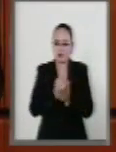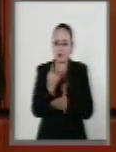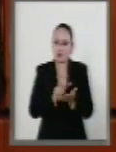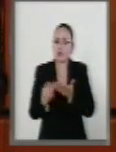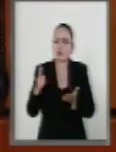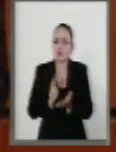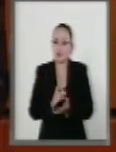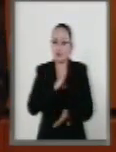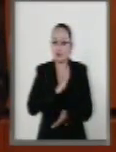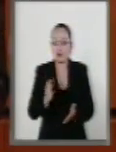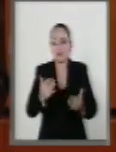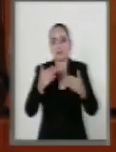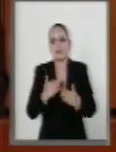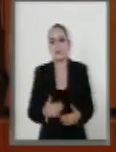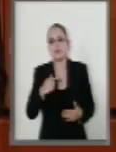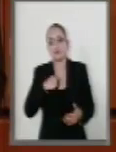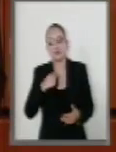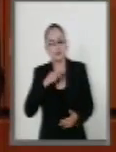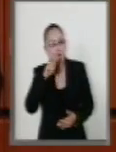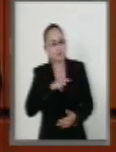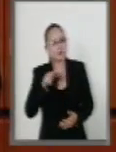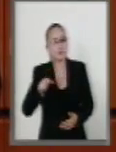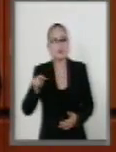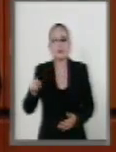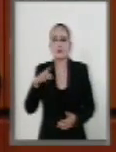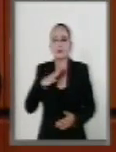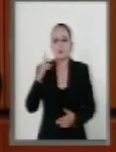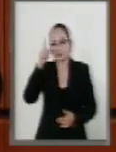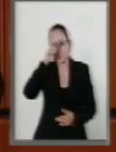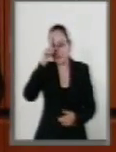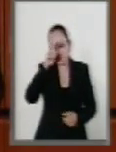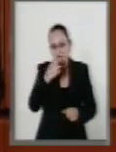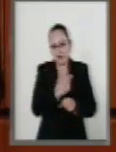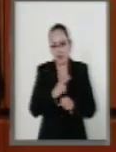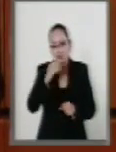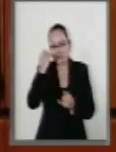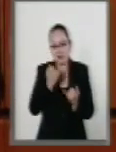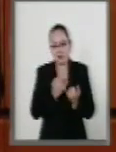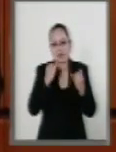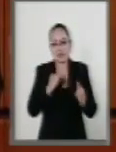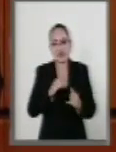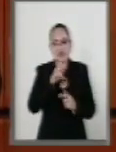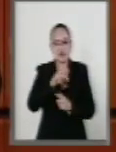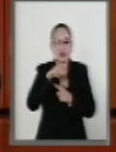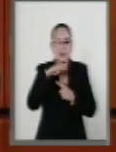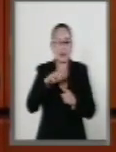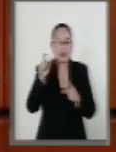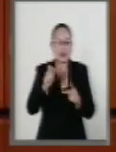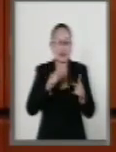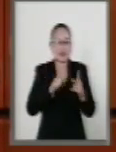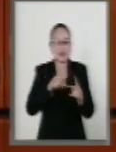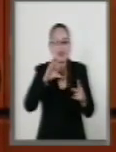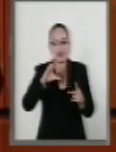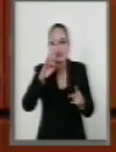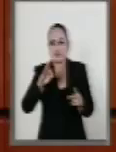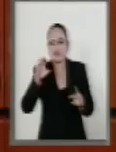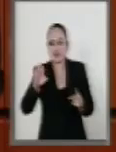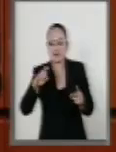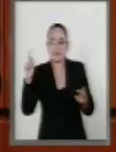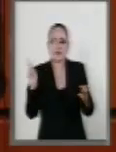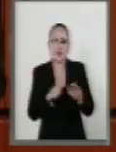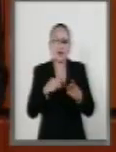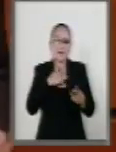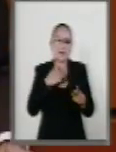se analizaron las propuestas uninominales para consejeros independientes de Pemex y Comisión Federal y miembros del Comité